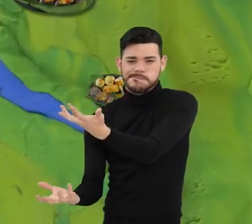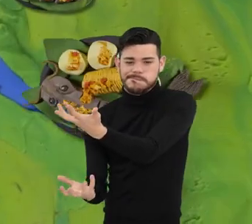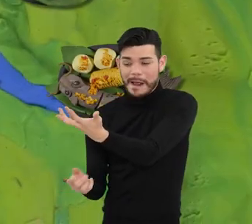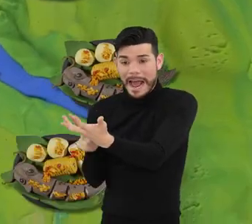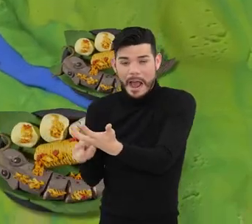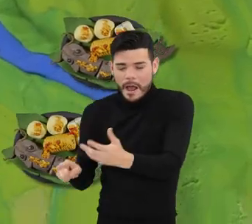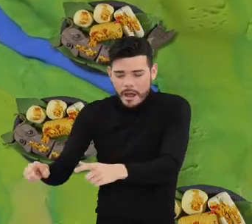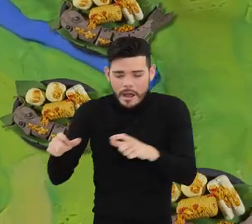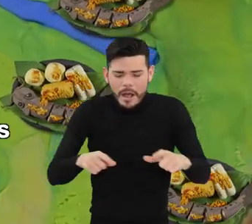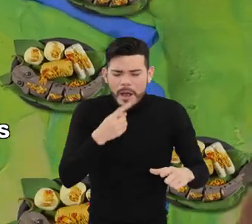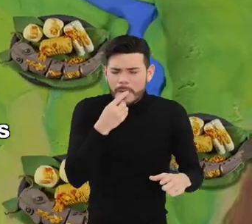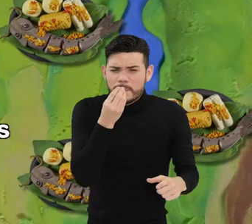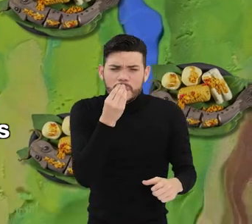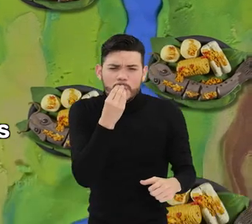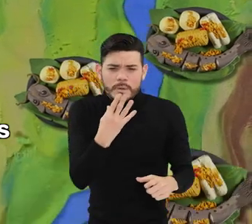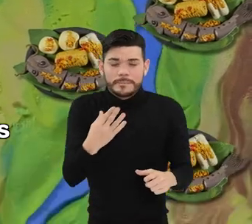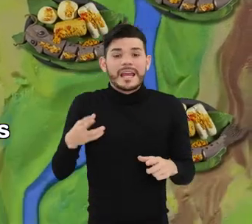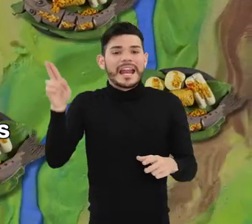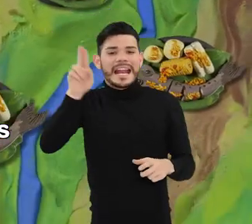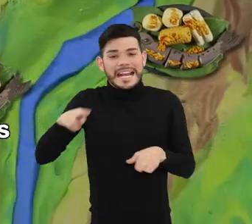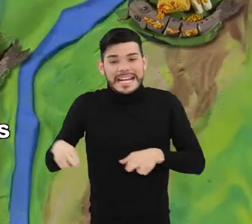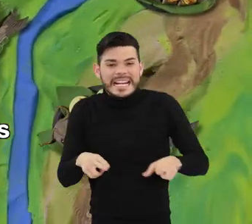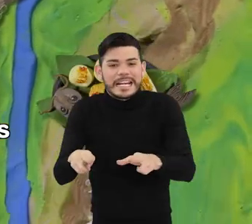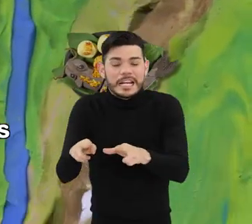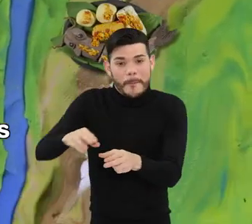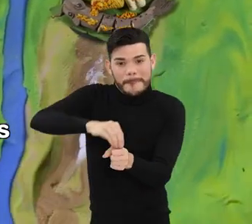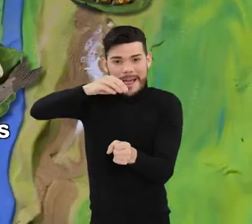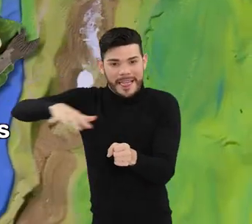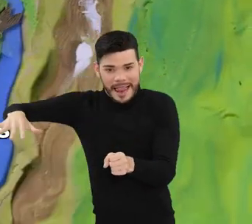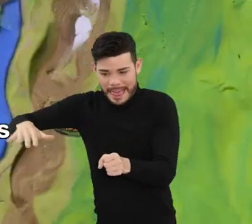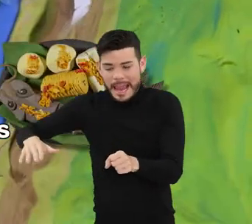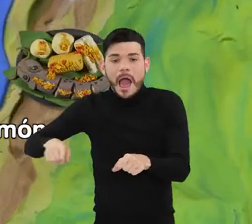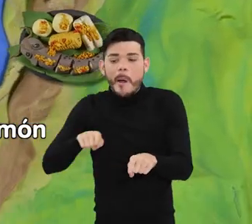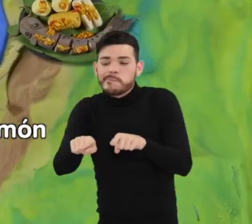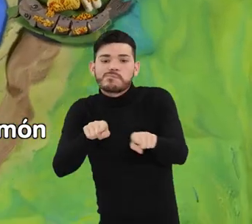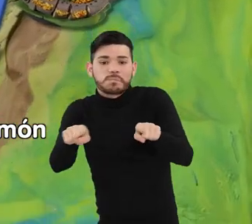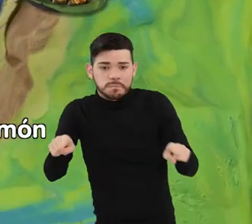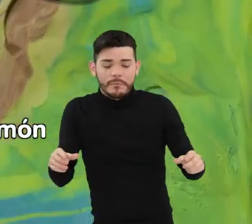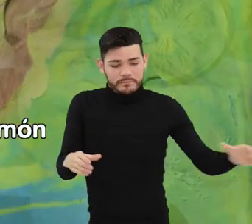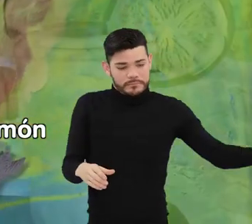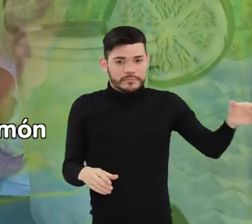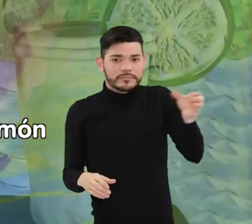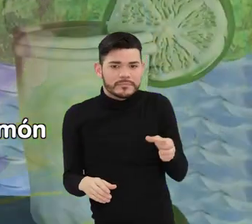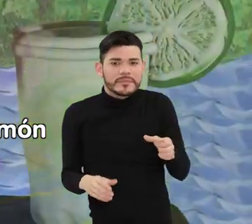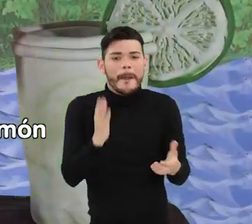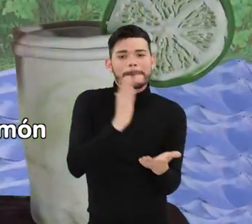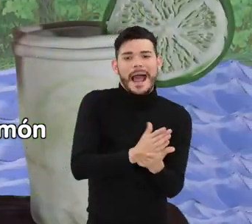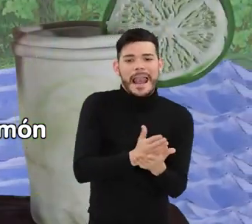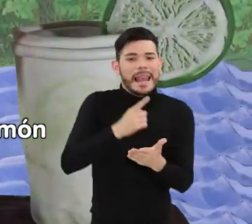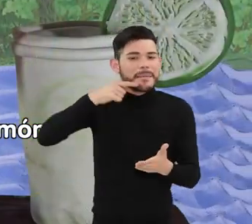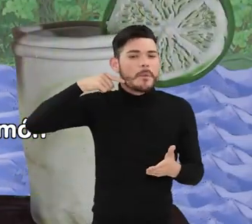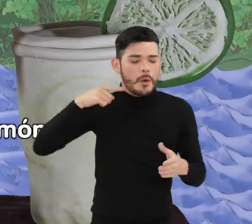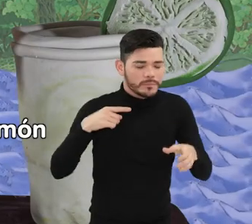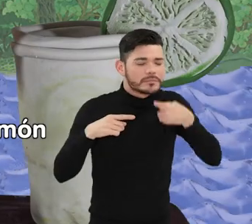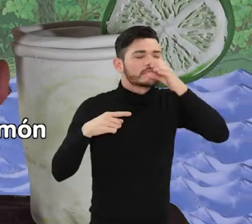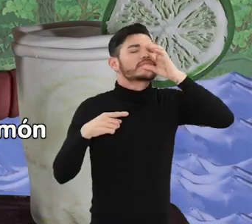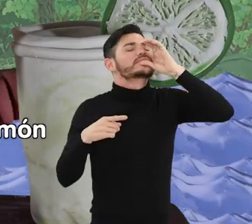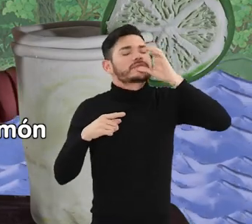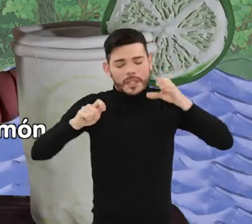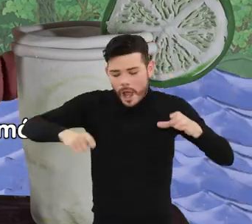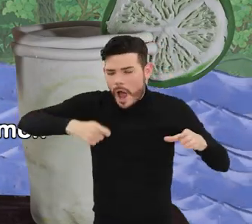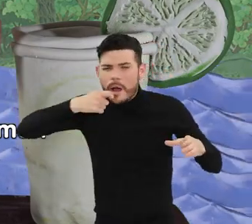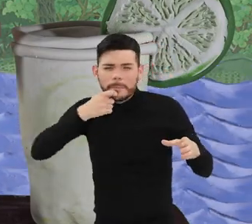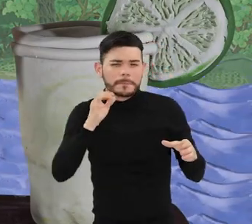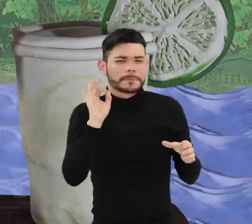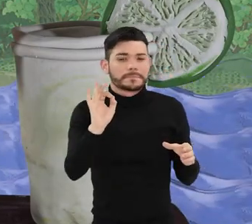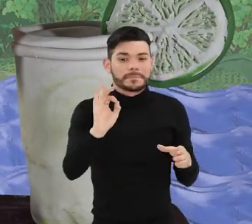Este delicioso plato se prepara en todos los departamentos bañados por el río Magdalena y se acompaña con agua de panela con limón enfriada en las